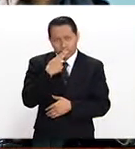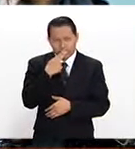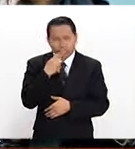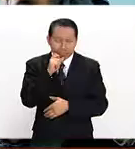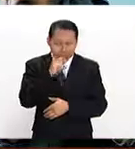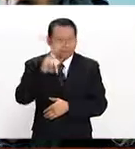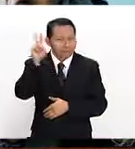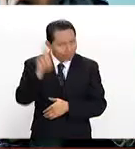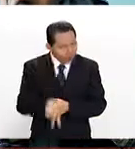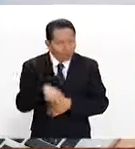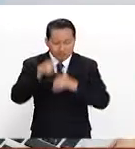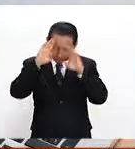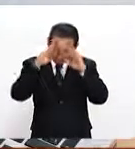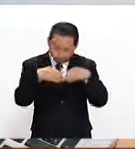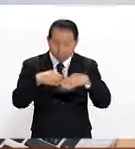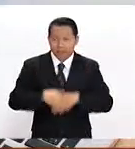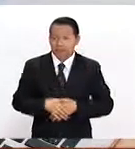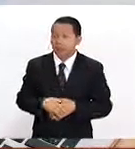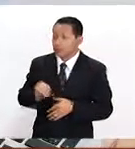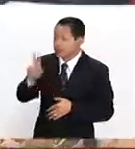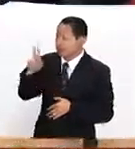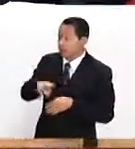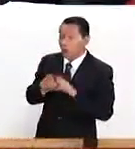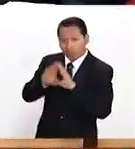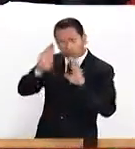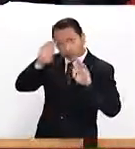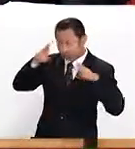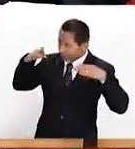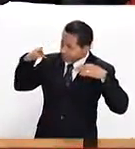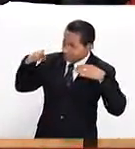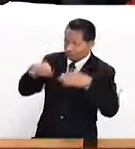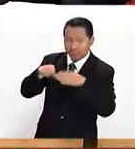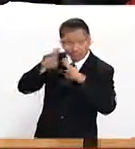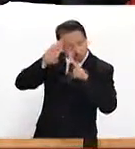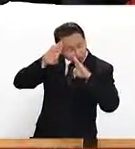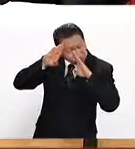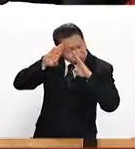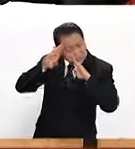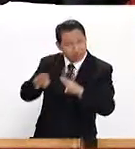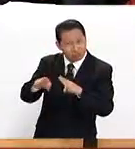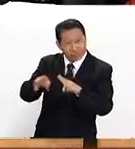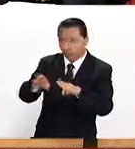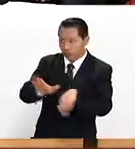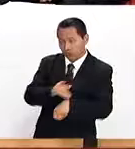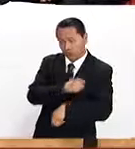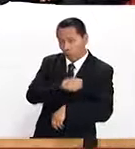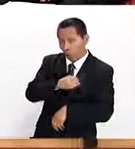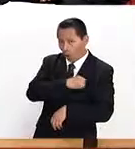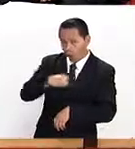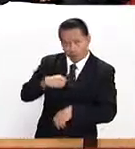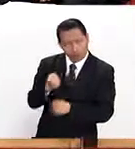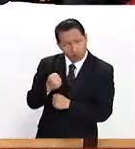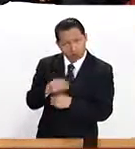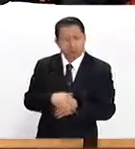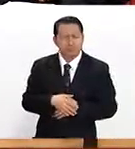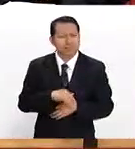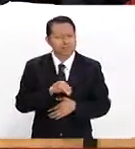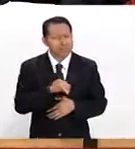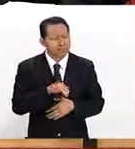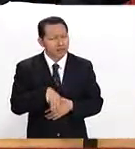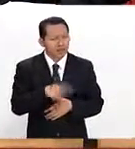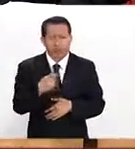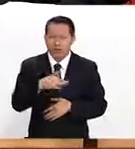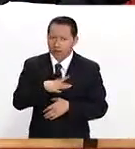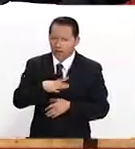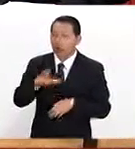dedicación. Sí, claro, se le tiene una cierta disciplina, ¿no? Mucha disciplina, porque muchas veces la gente, es decir, como